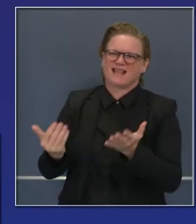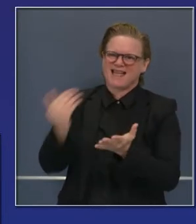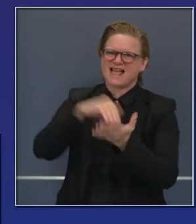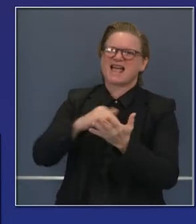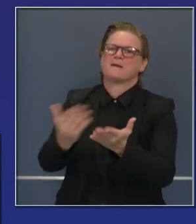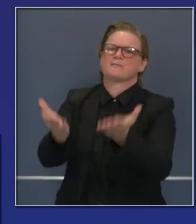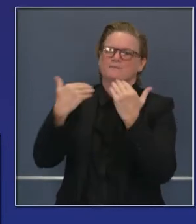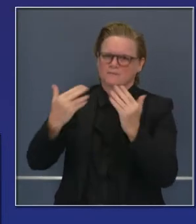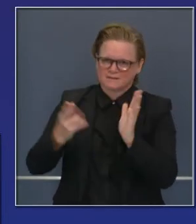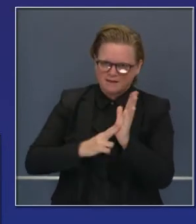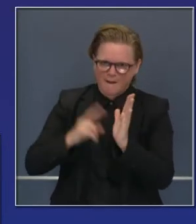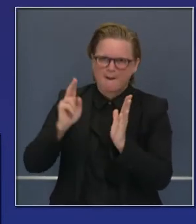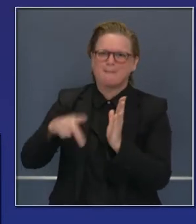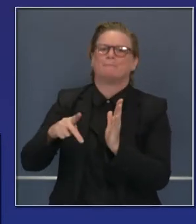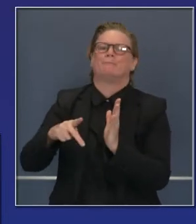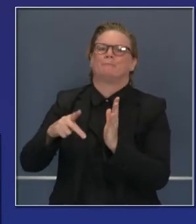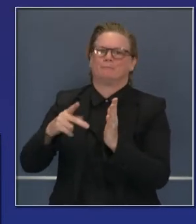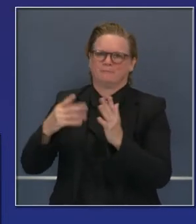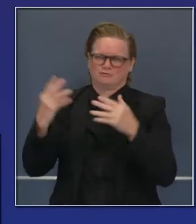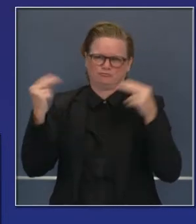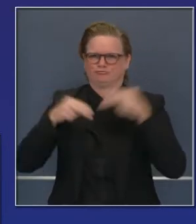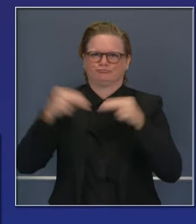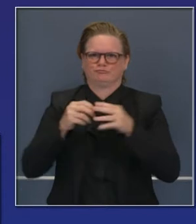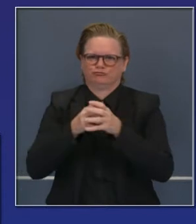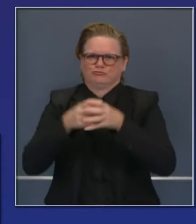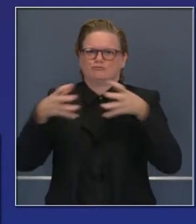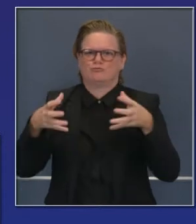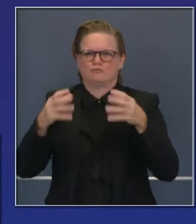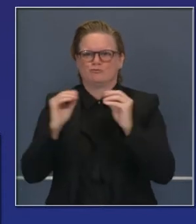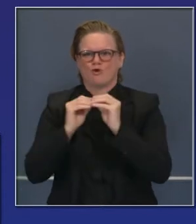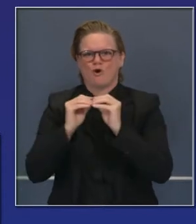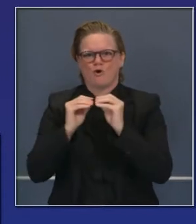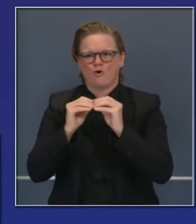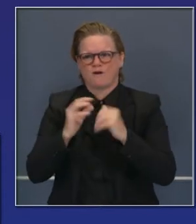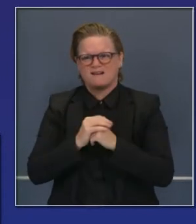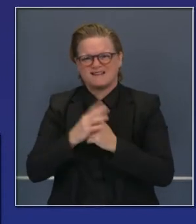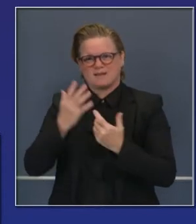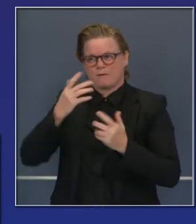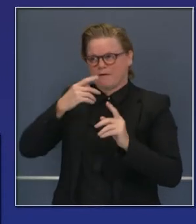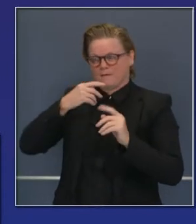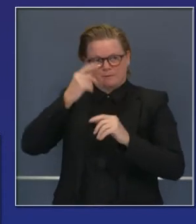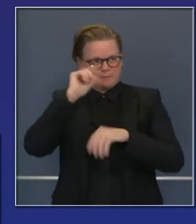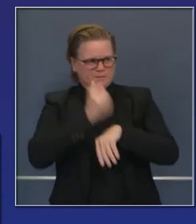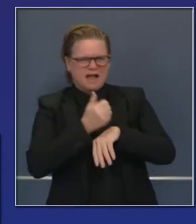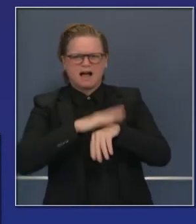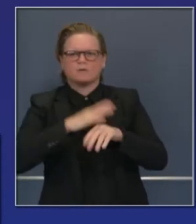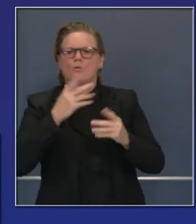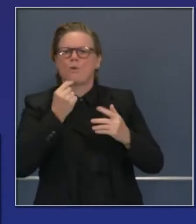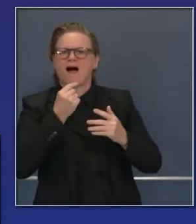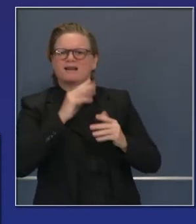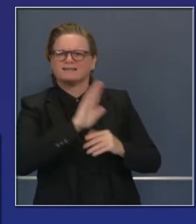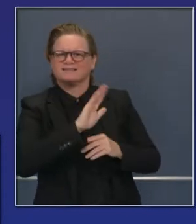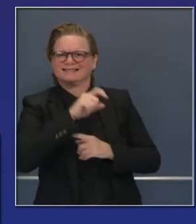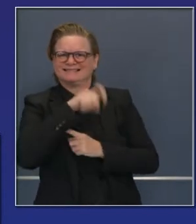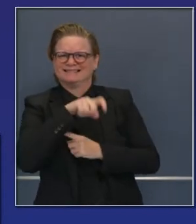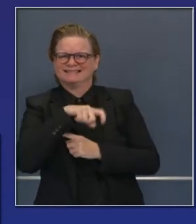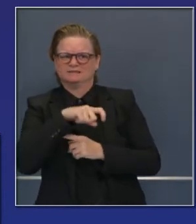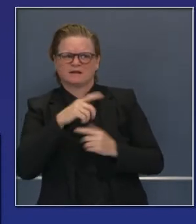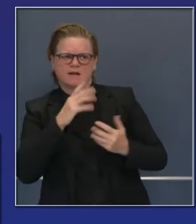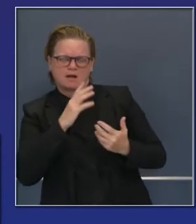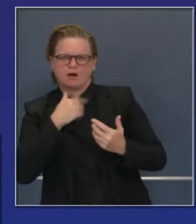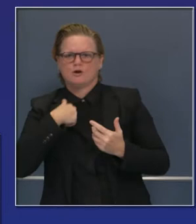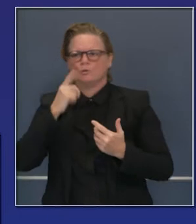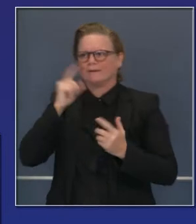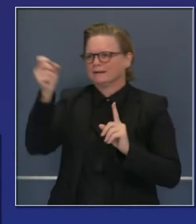para ampliar estas oportunidades a otros individuos profesionales, que tal vez recientemente se jubilaron